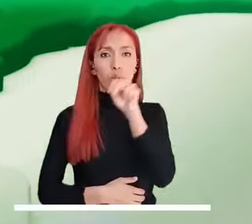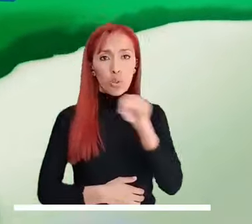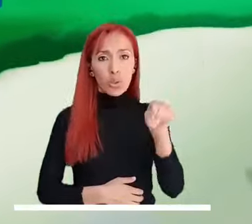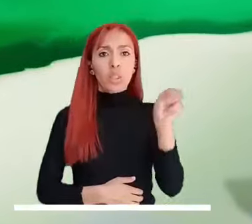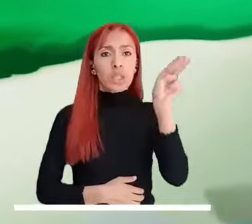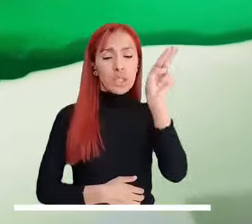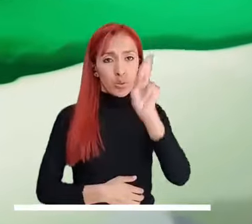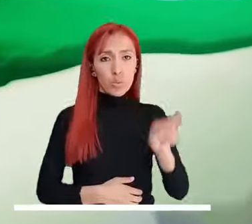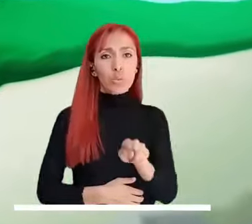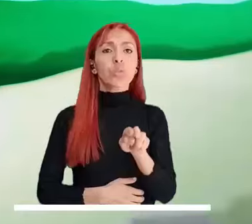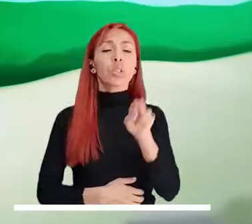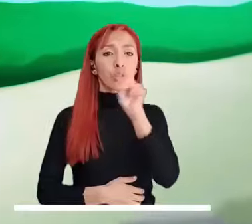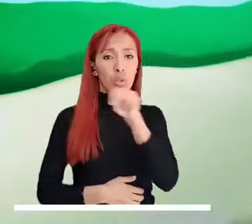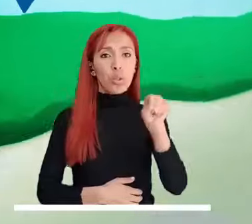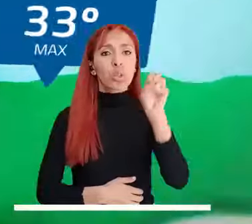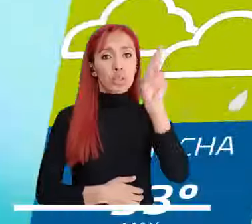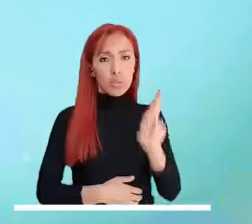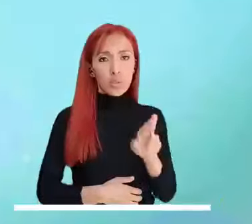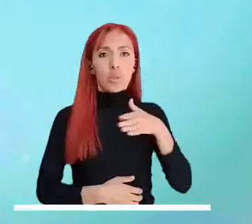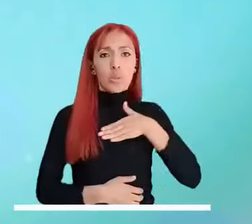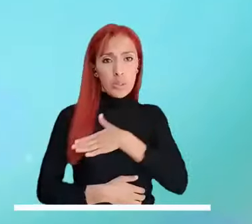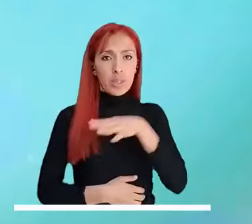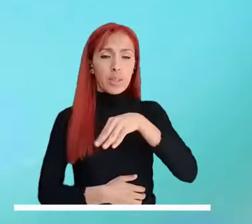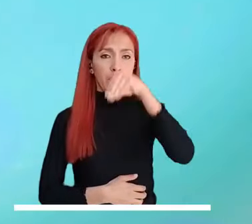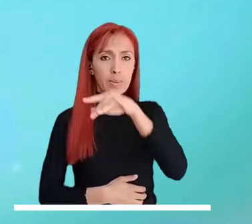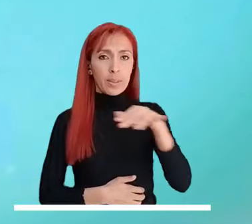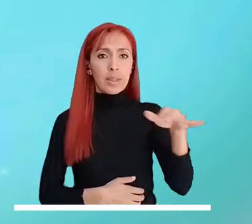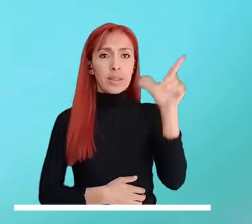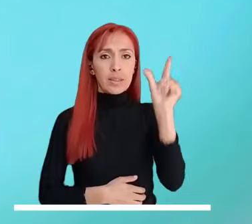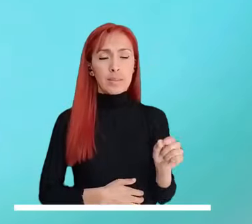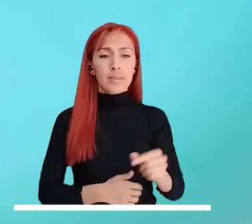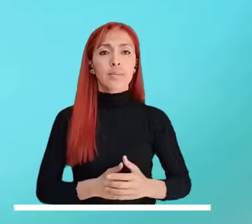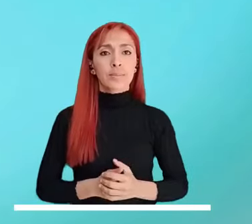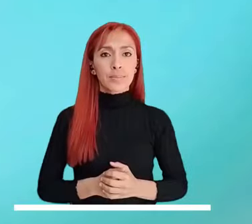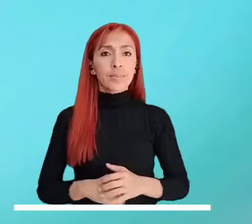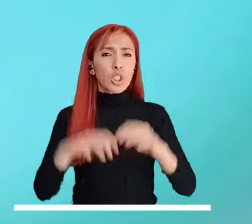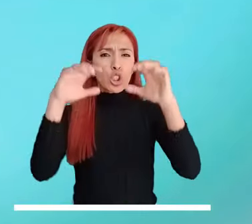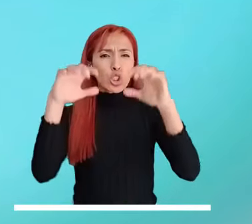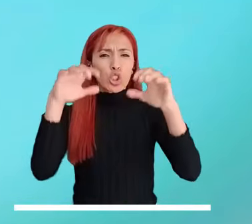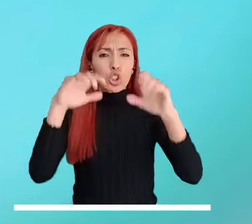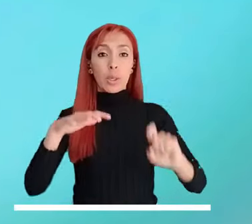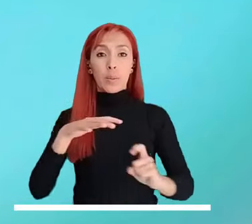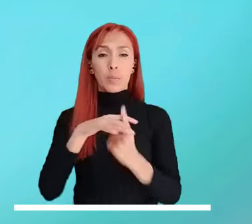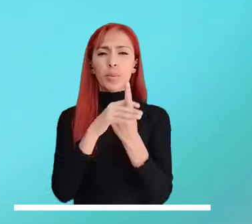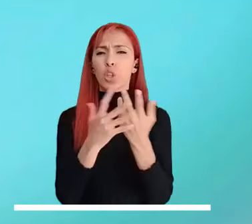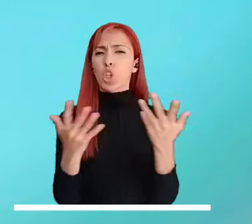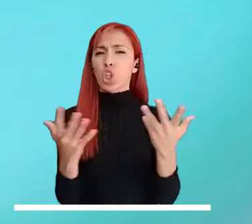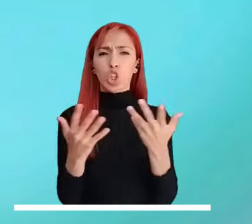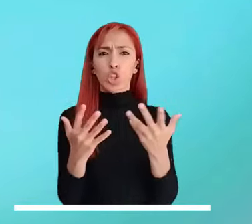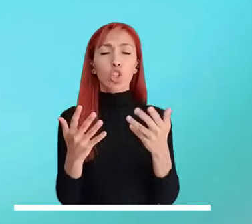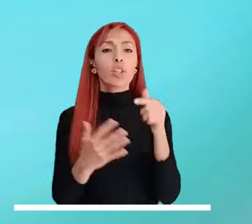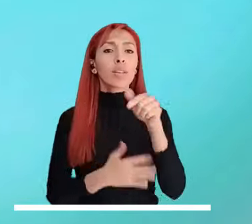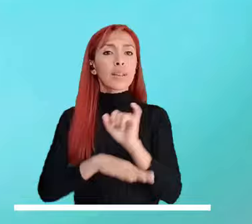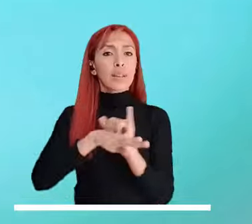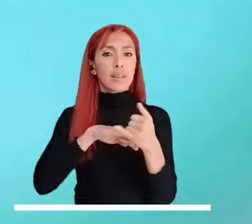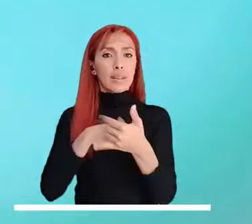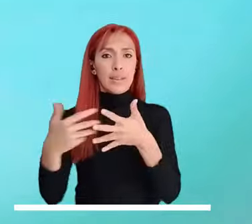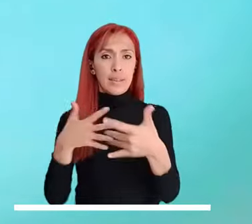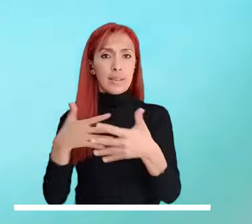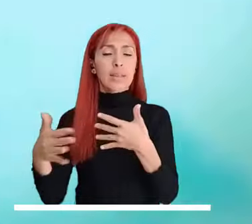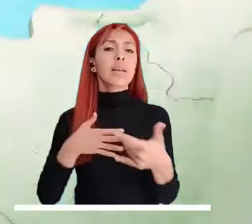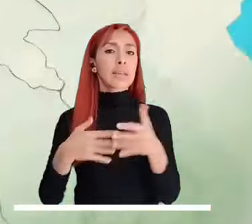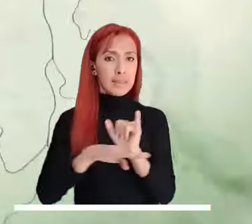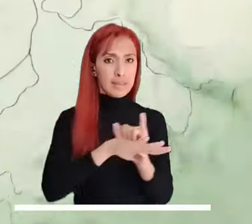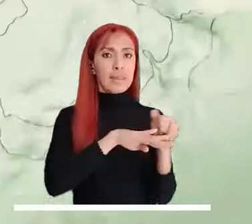y sur de Bolívar, de Magdalena y de Cesar. Lloviznas esporádicas se podrían registrar en las islas de San Andrés y